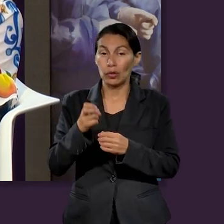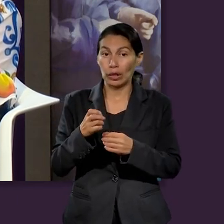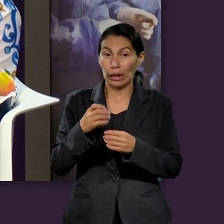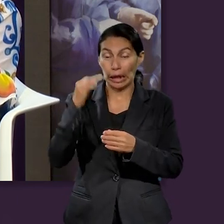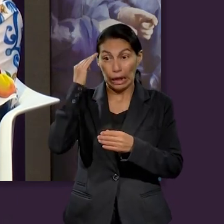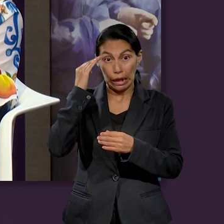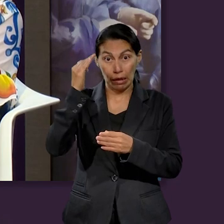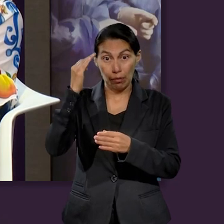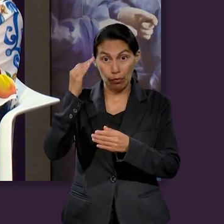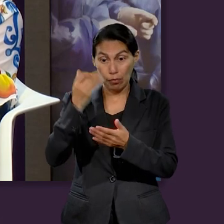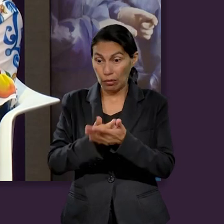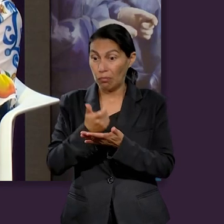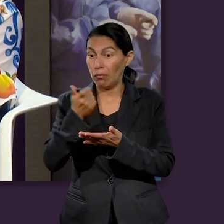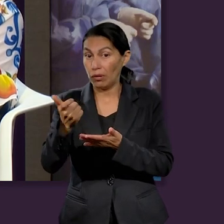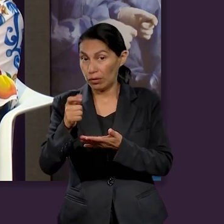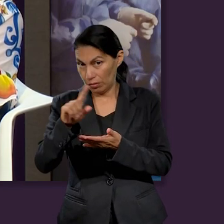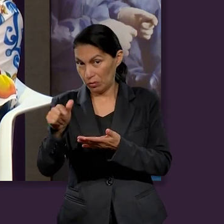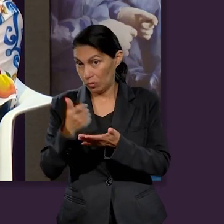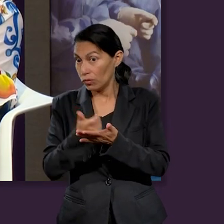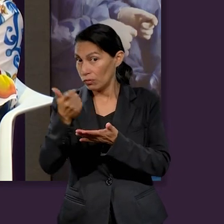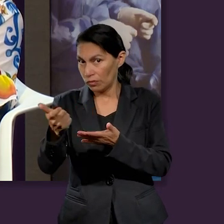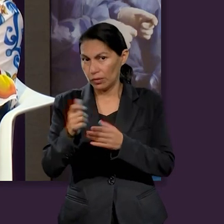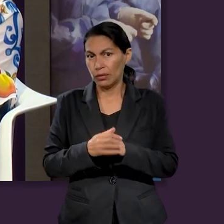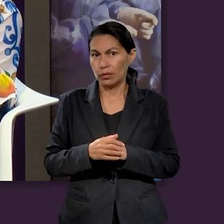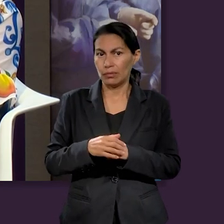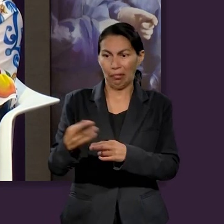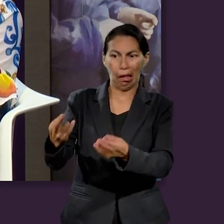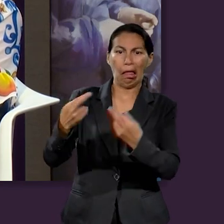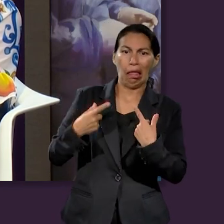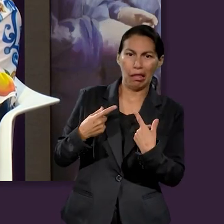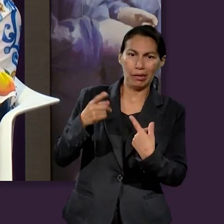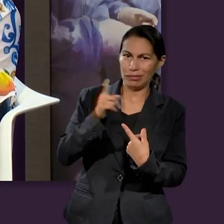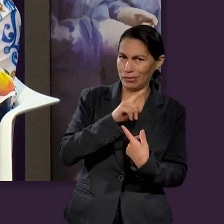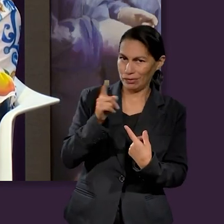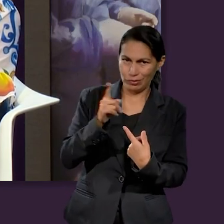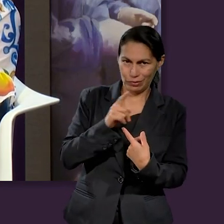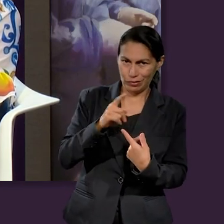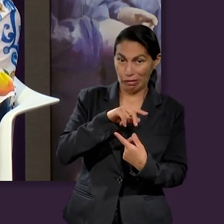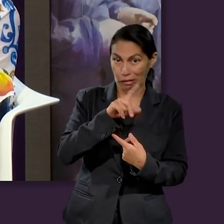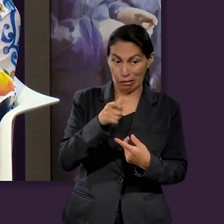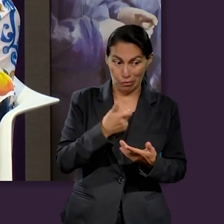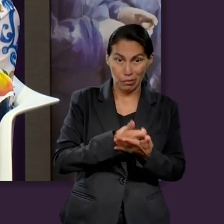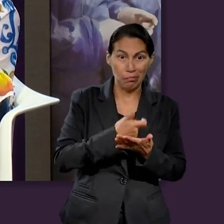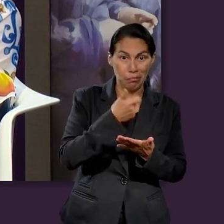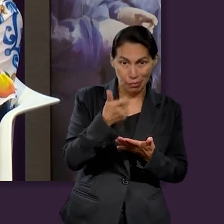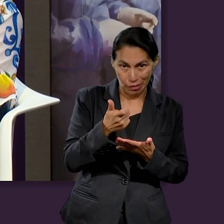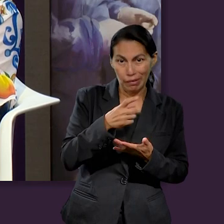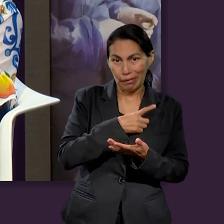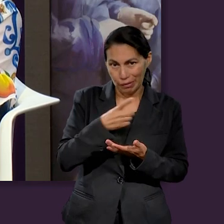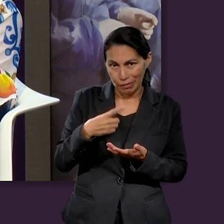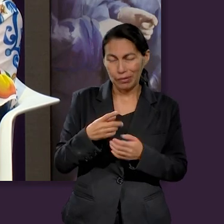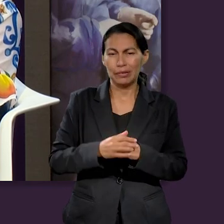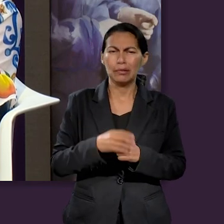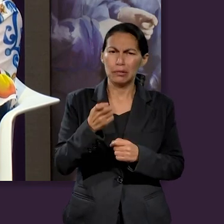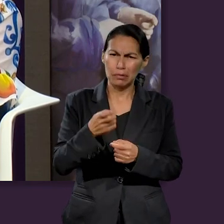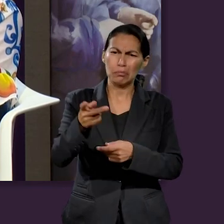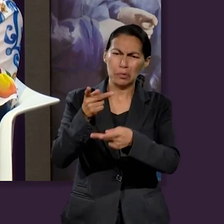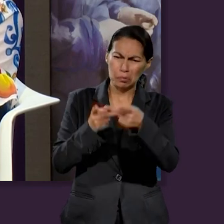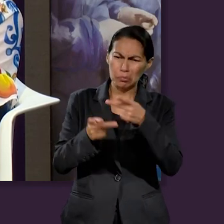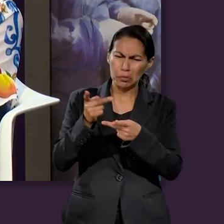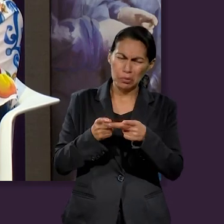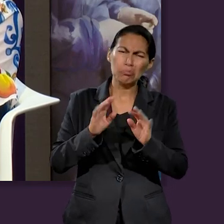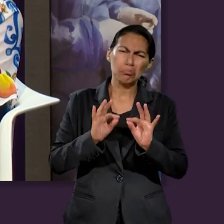tiempo determinado para tener que devolver esa cantidad de dinero porque todo lo que pidamos vamos a tener que devolverlo. Entonces,